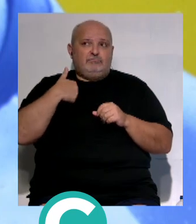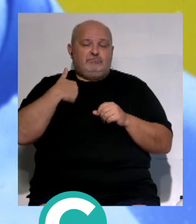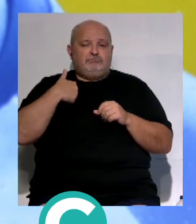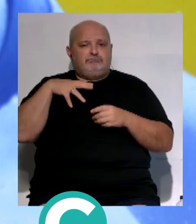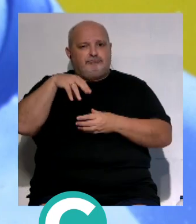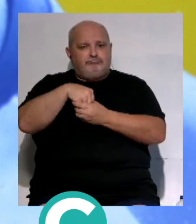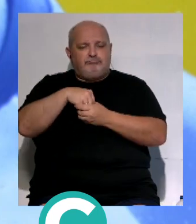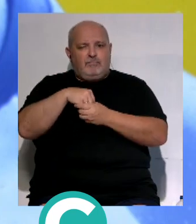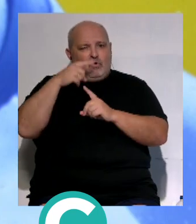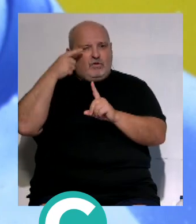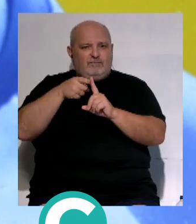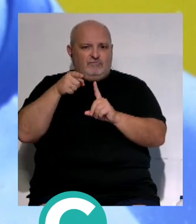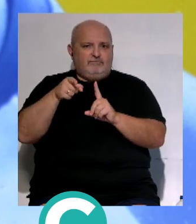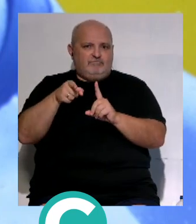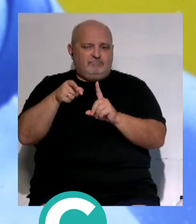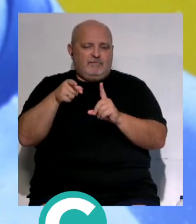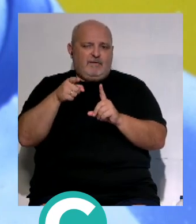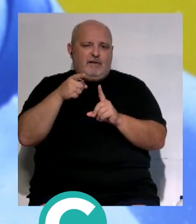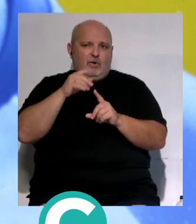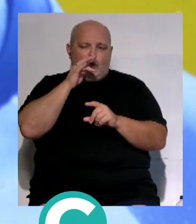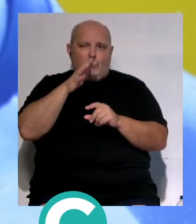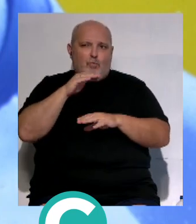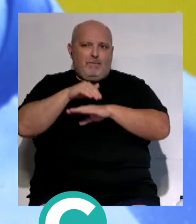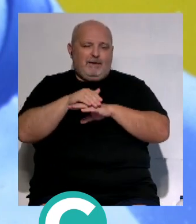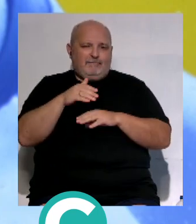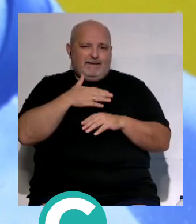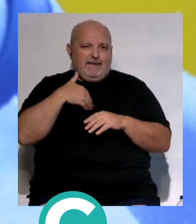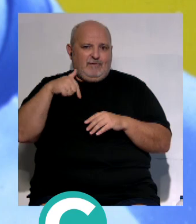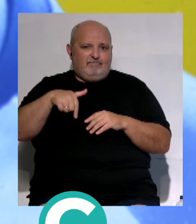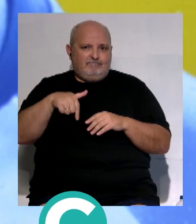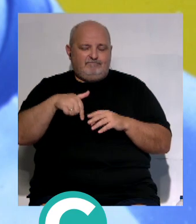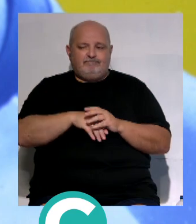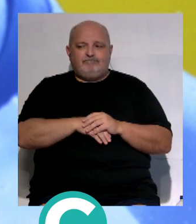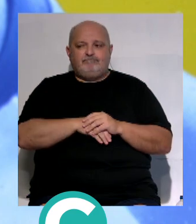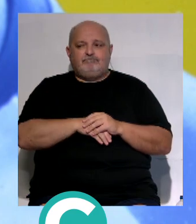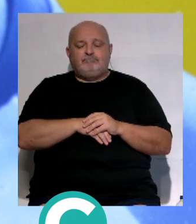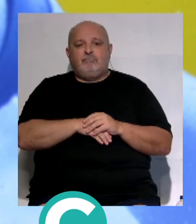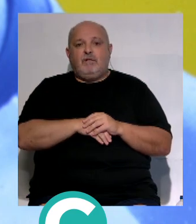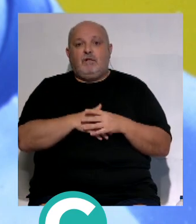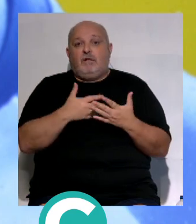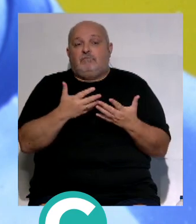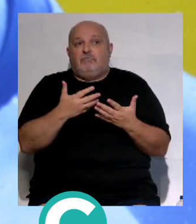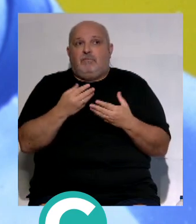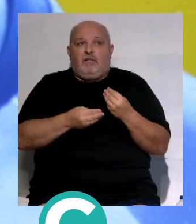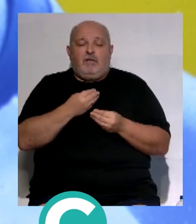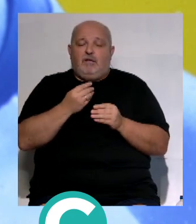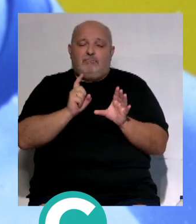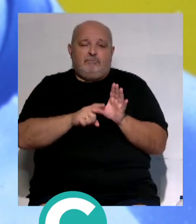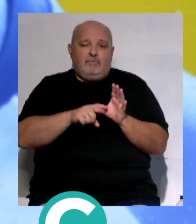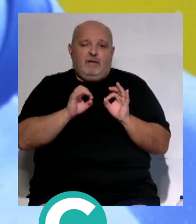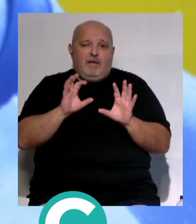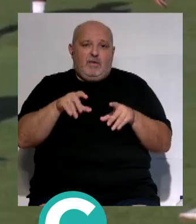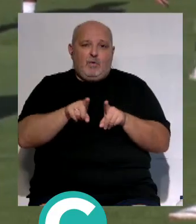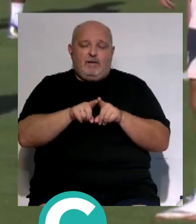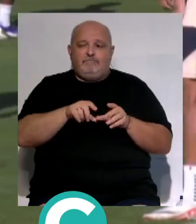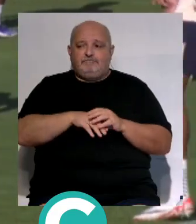formar parte de ese objetivo que queremos cumplir entre todos y para eso hay que estar en el club como el